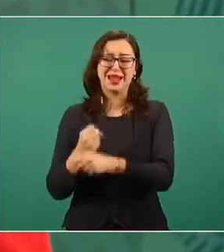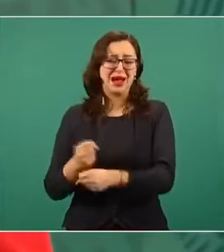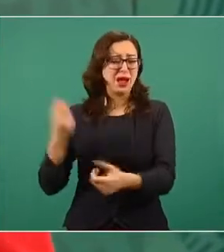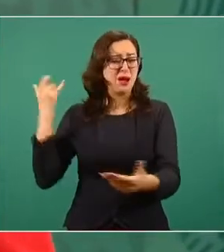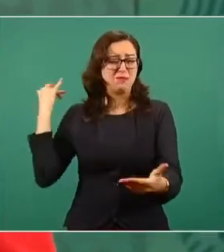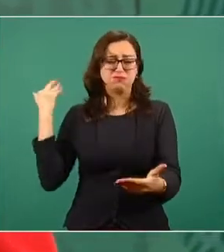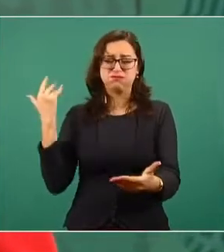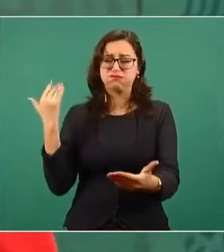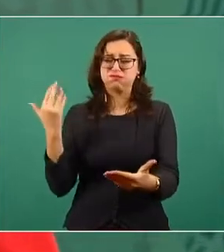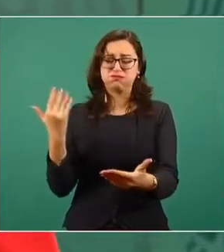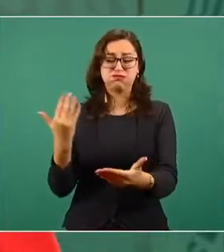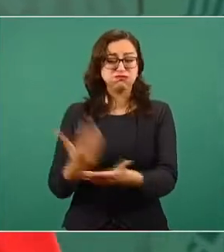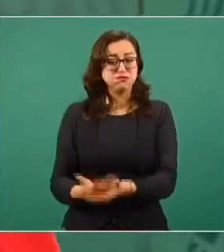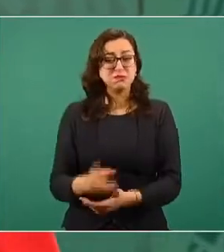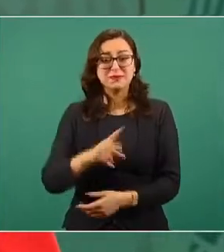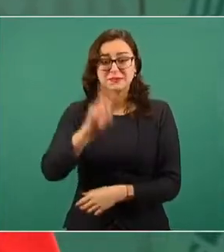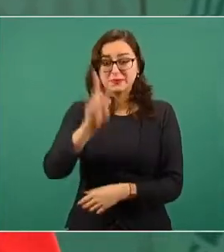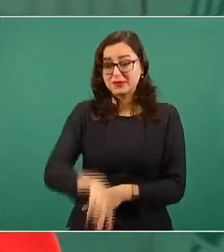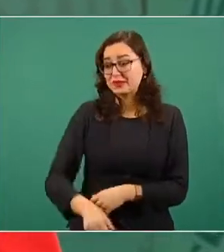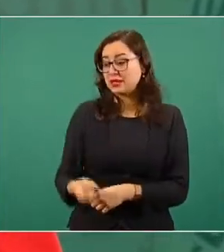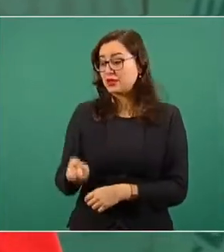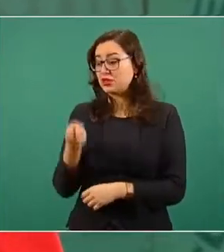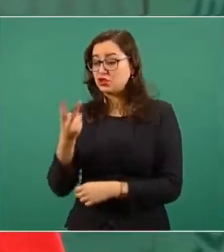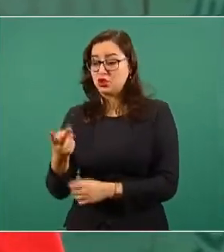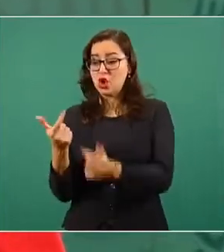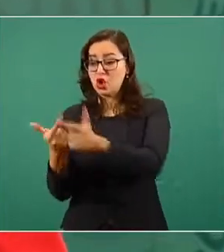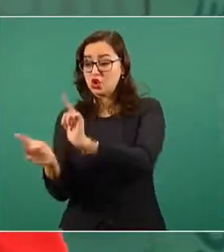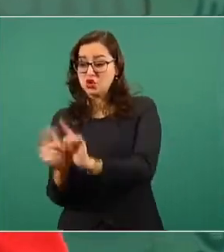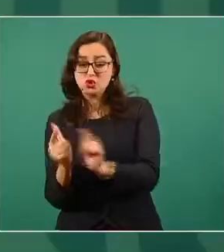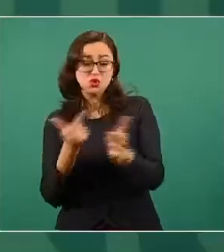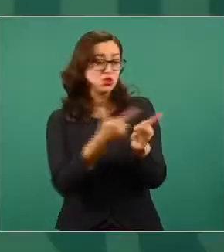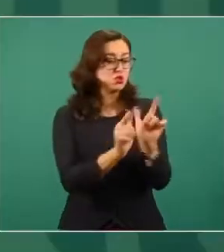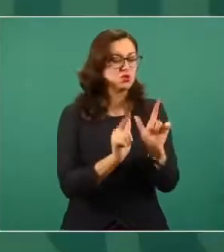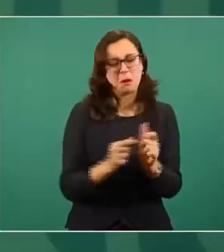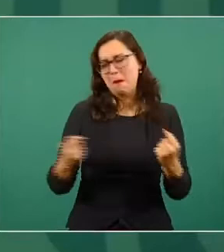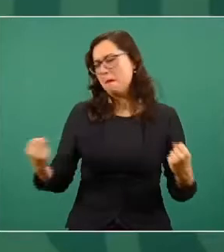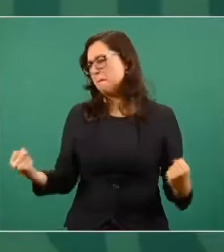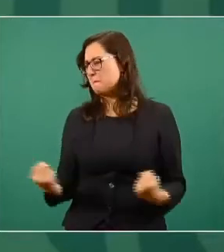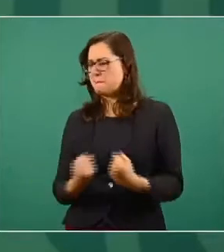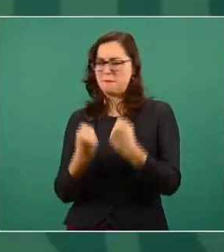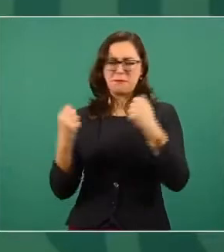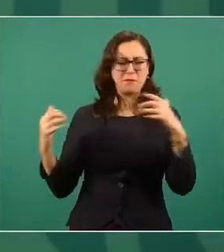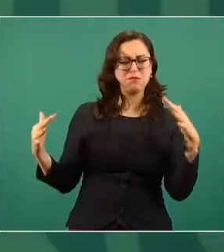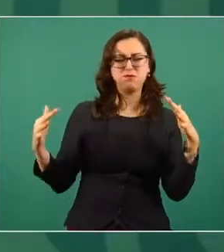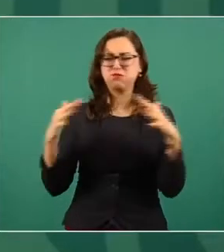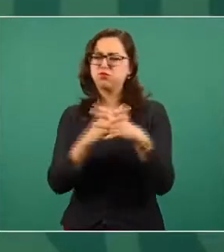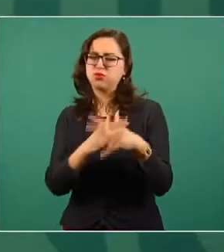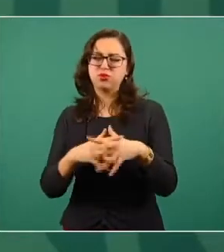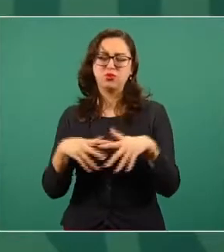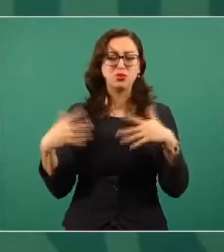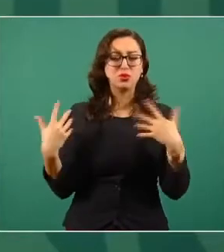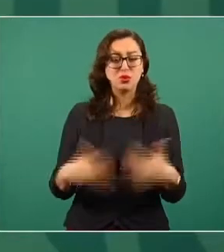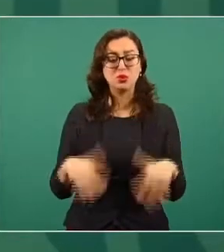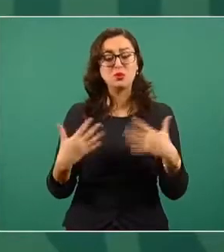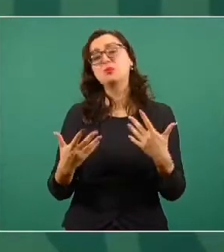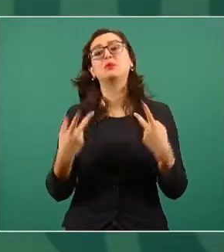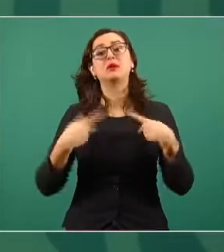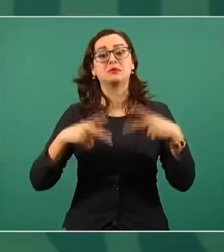Efectivamente, lamentablemente estas dos poblaciones han tenido conflictos que han llevado a la pérdida de vida vidas humanas